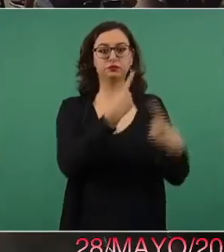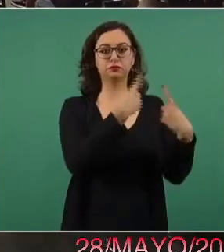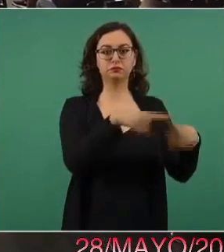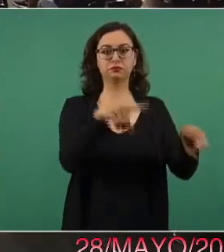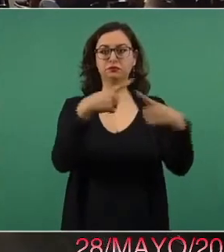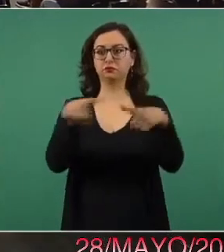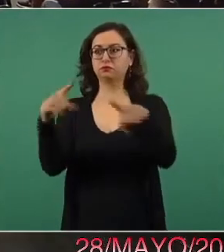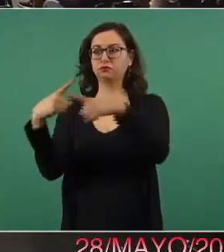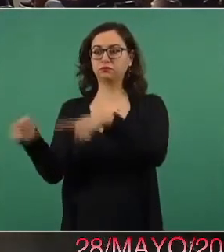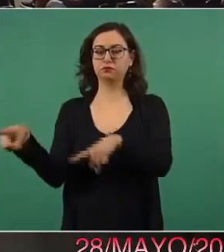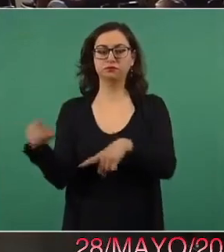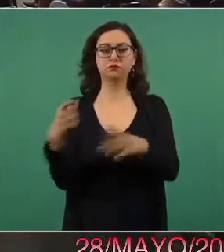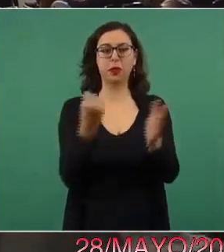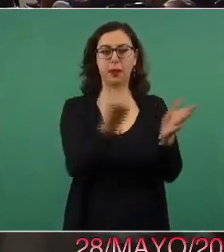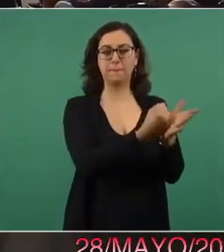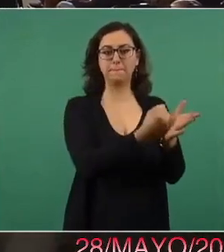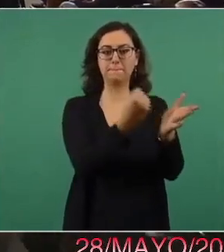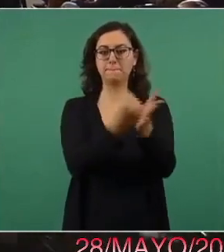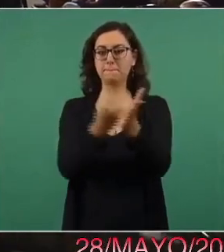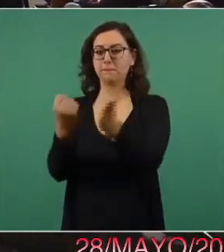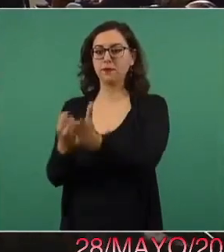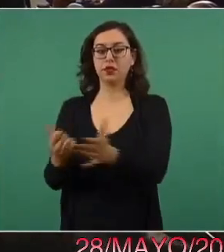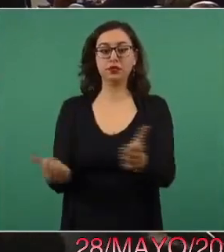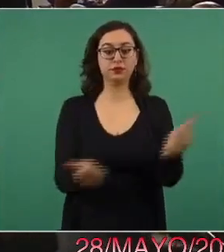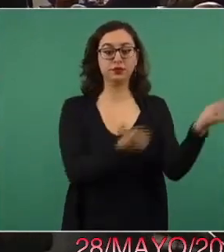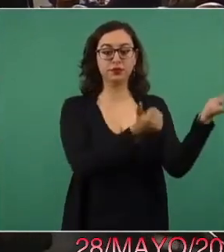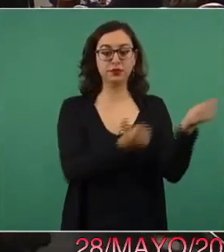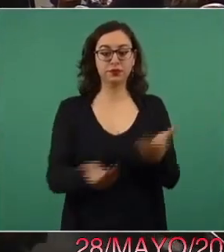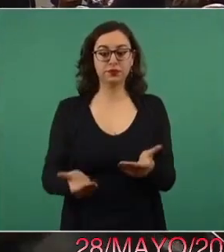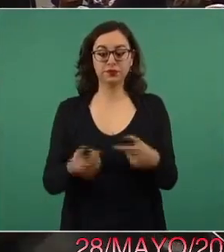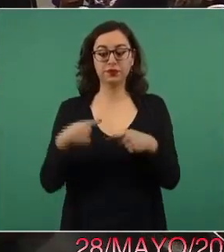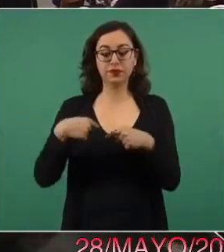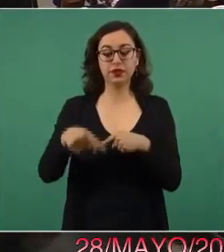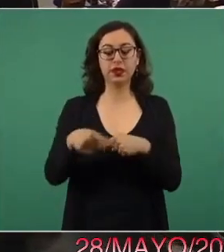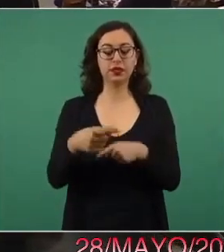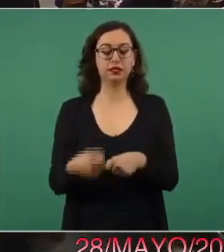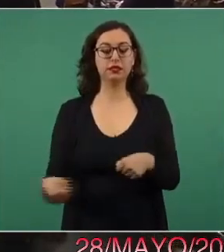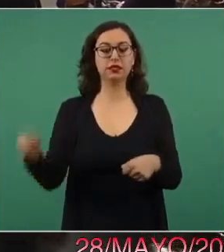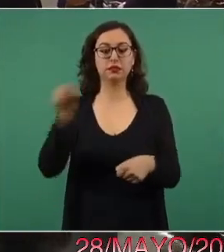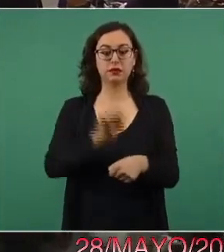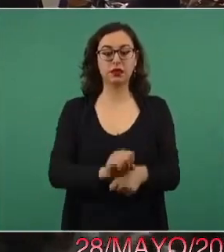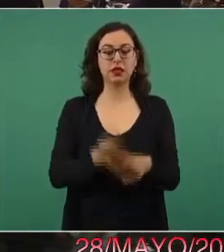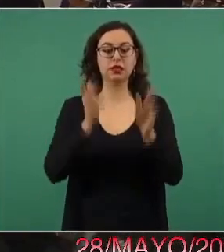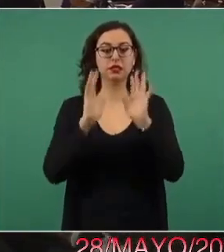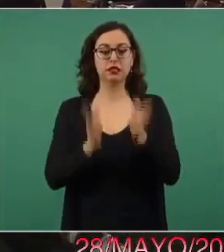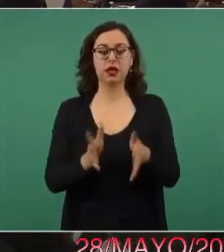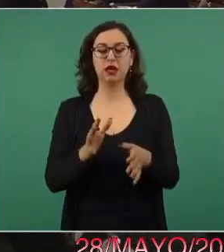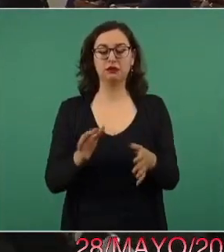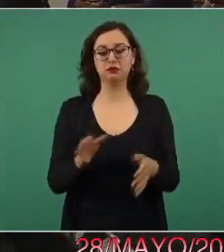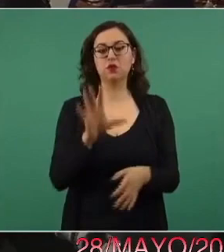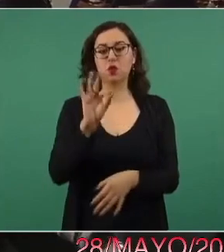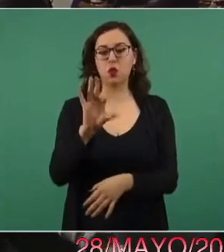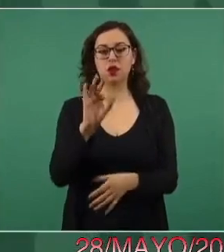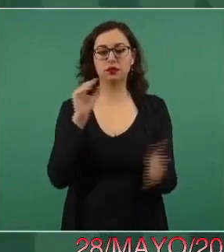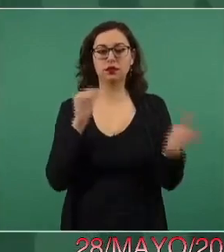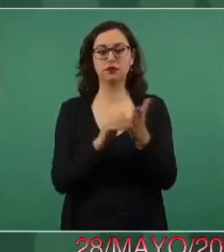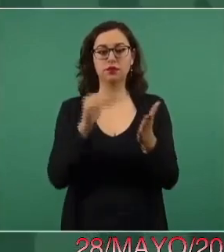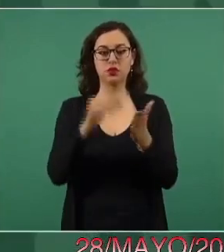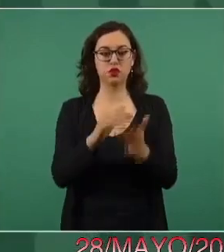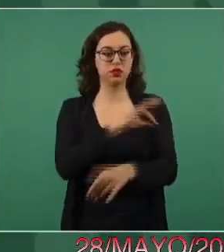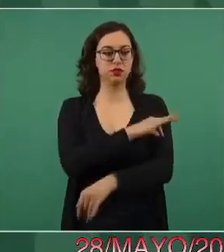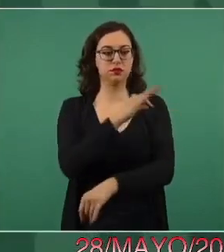Vamos a alcanzar, como estaba previsto esta semana, más de 40 millones de dosis y ya tenemos